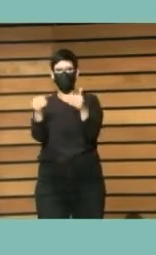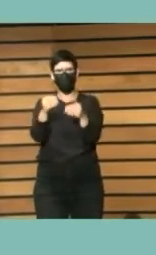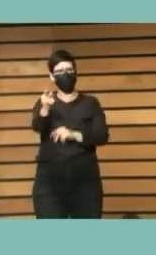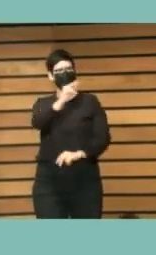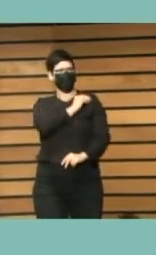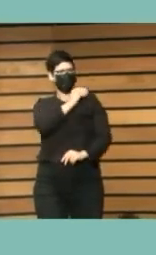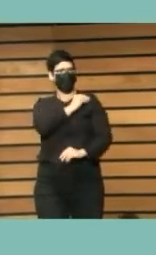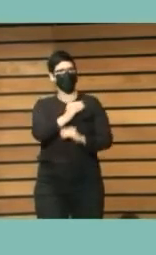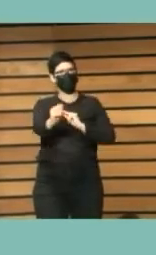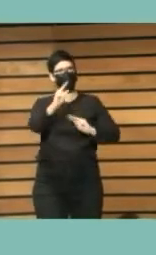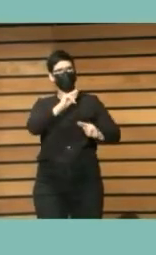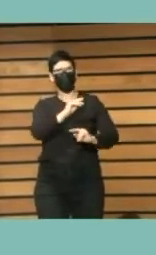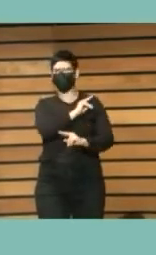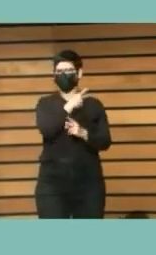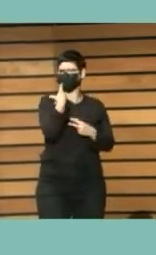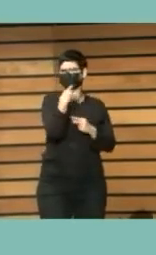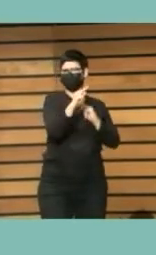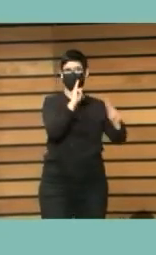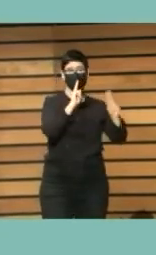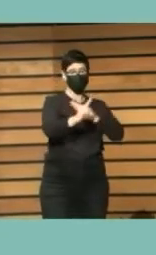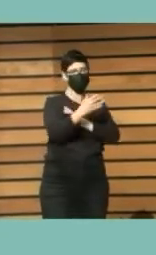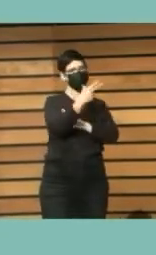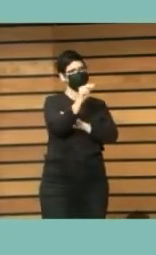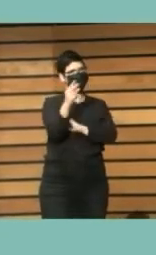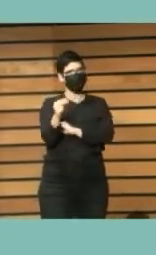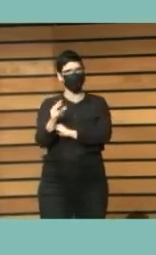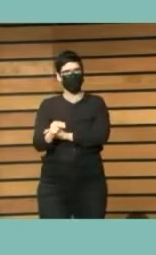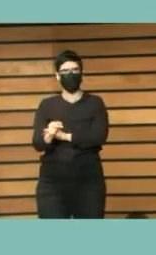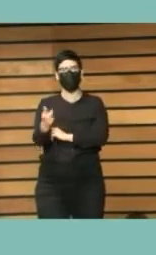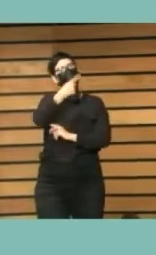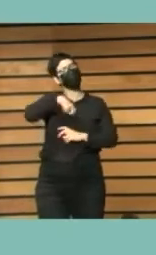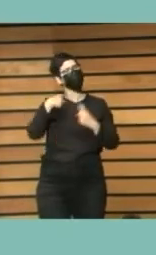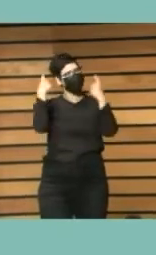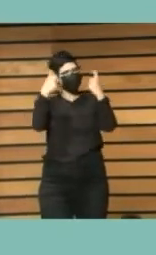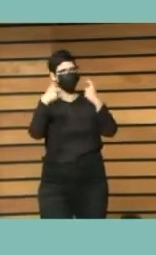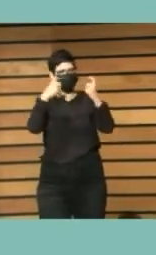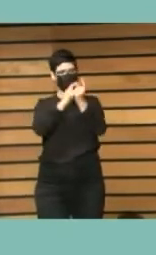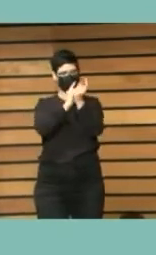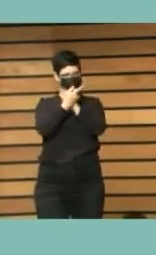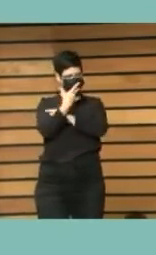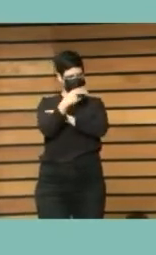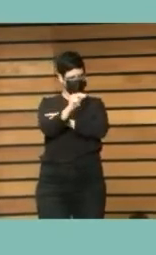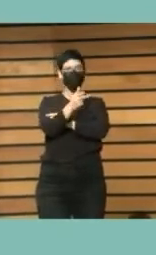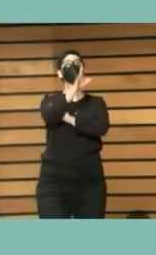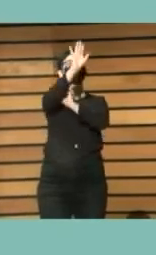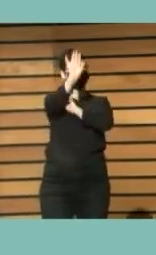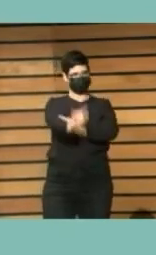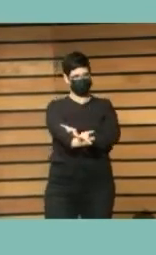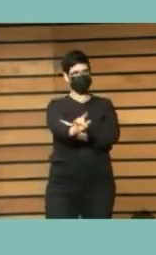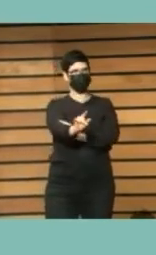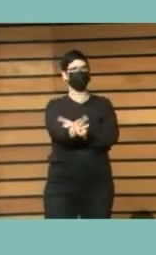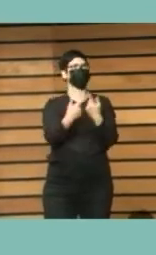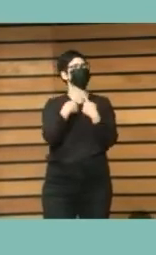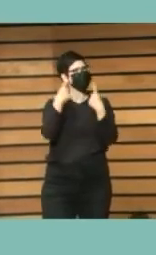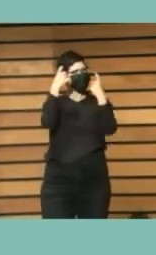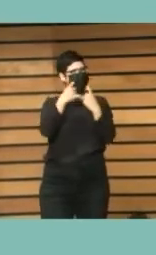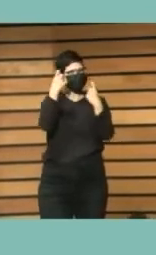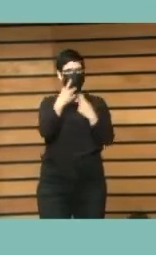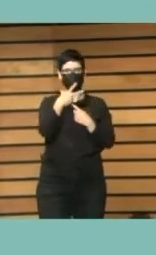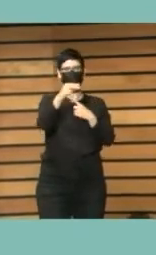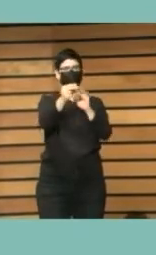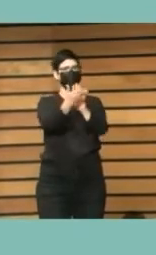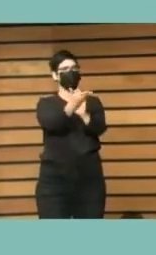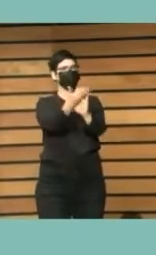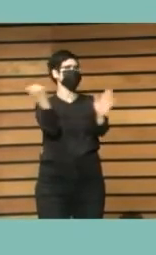en la biblioteca de Arucas hemos intentado tener muchos sí y casi ninguno intentar que no haya no es